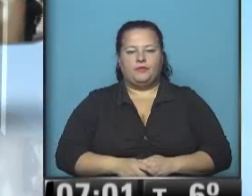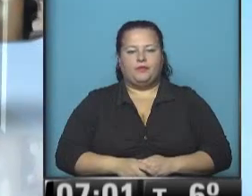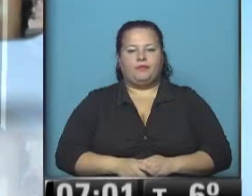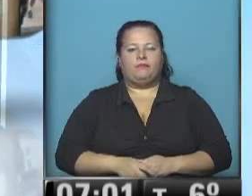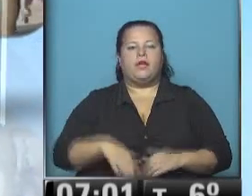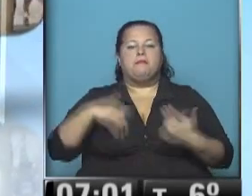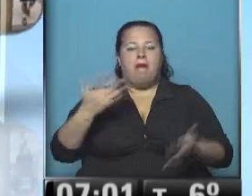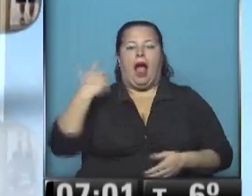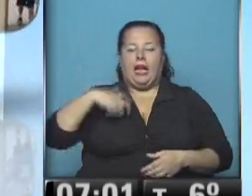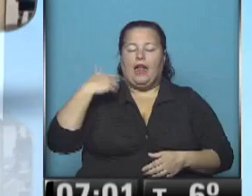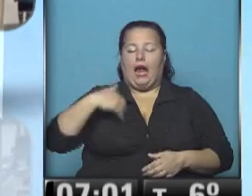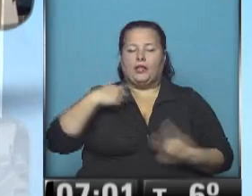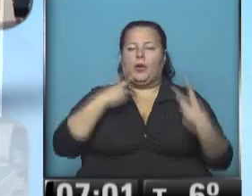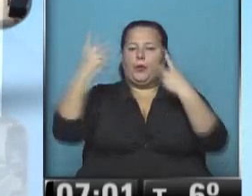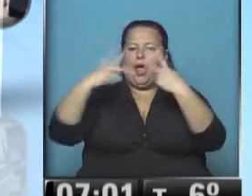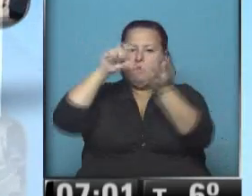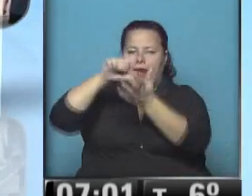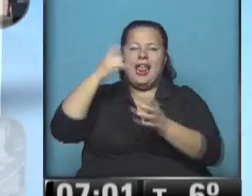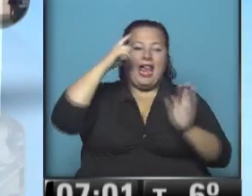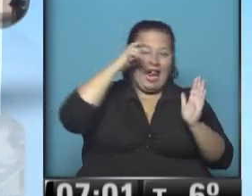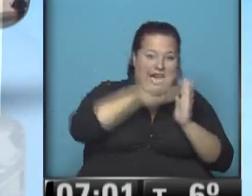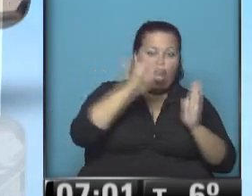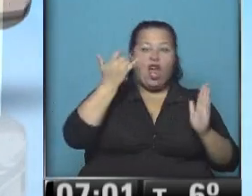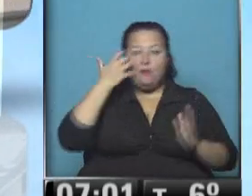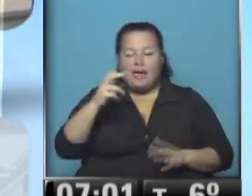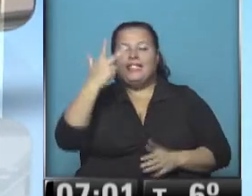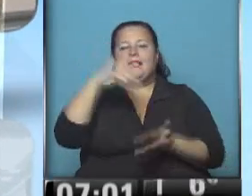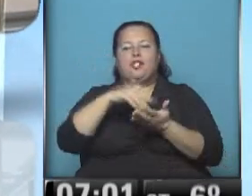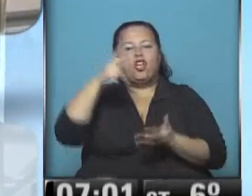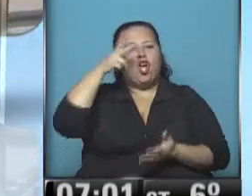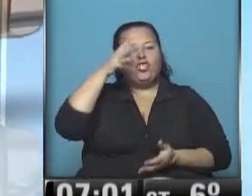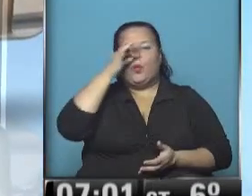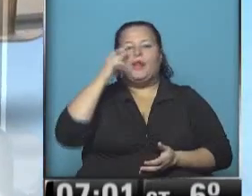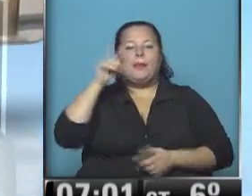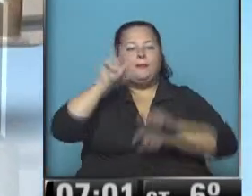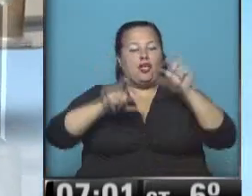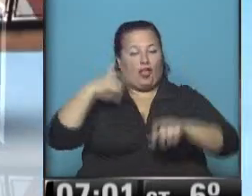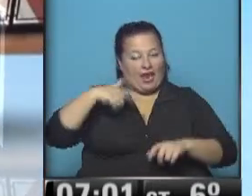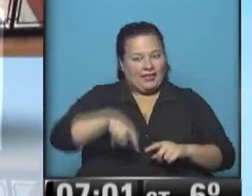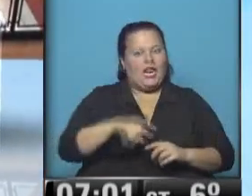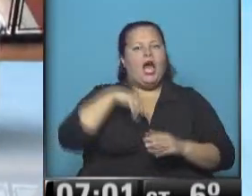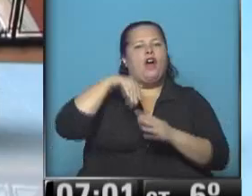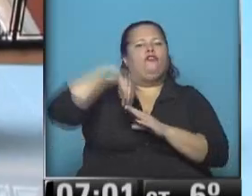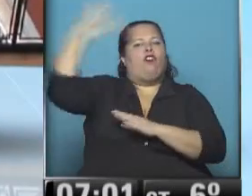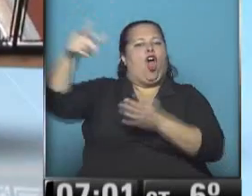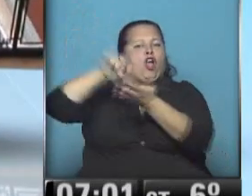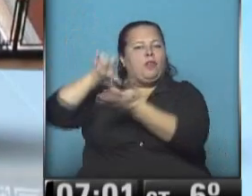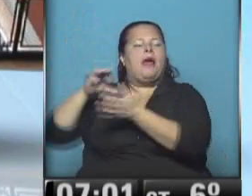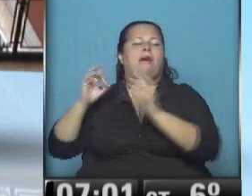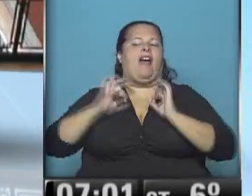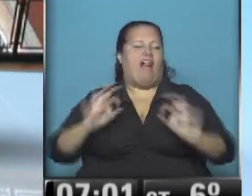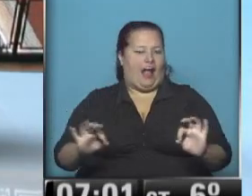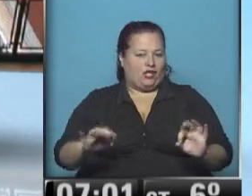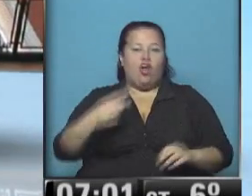Más argentinos viajan al exterior. Entre enero y mayo, 3.820.000 argentinos cruzaron la frontera para descansar en el